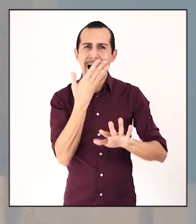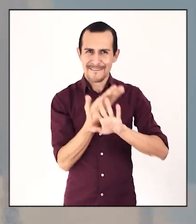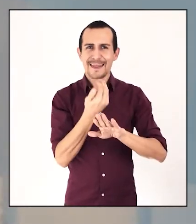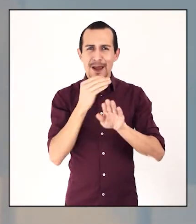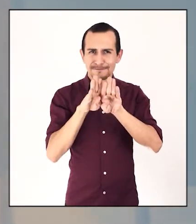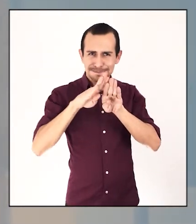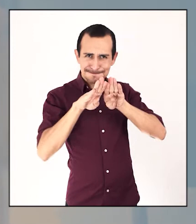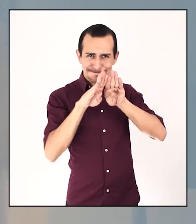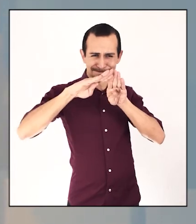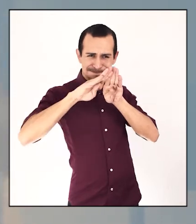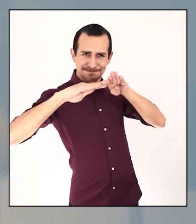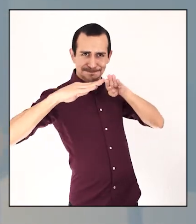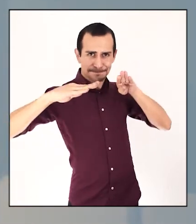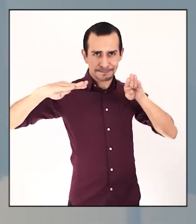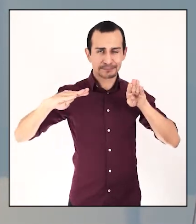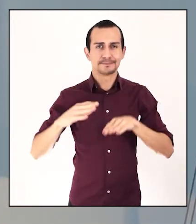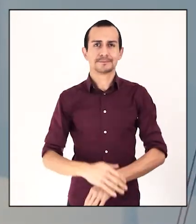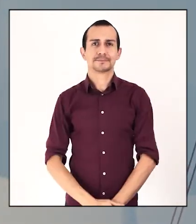había sufrido una cierta deriva continental.